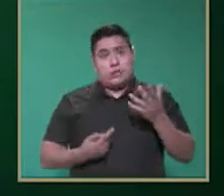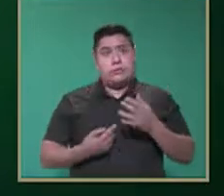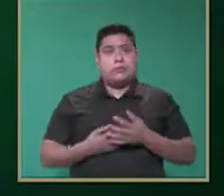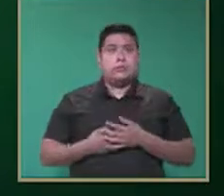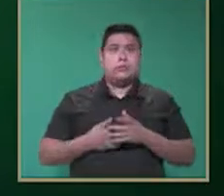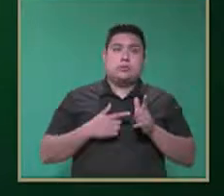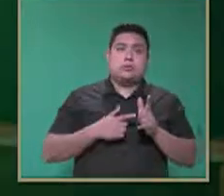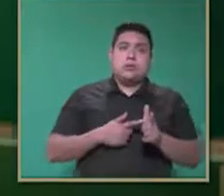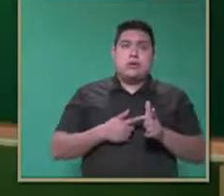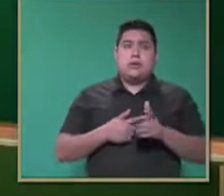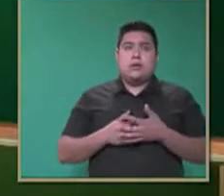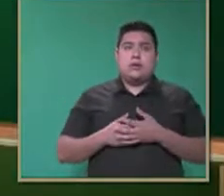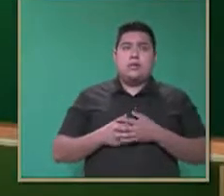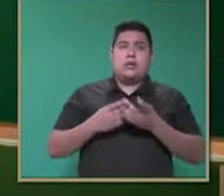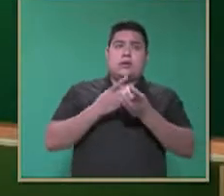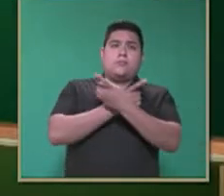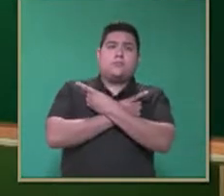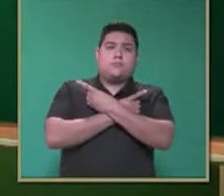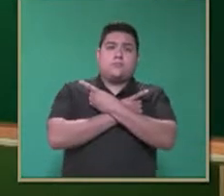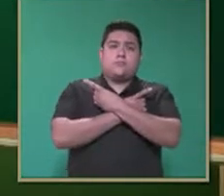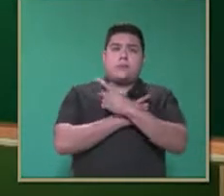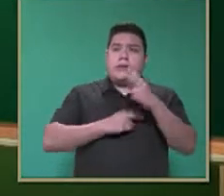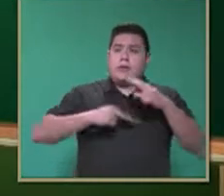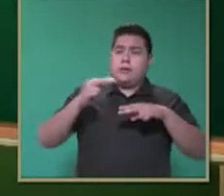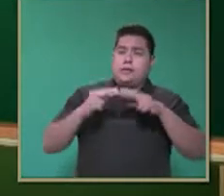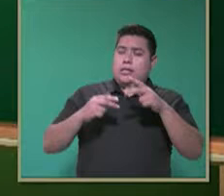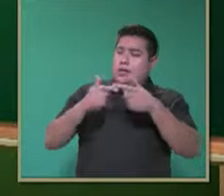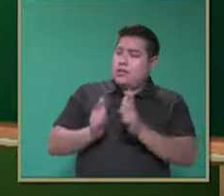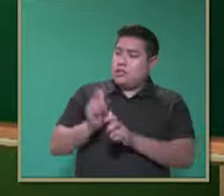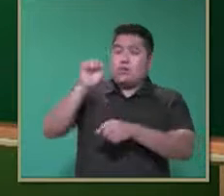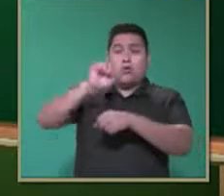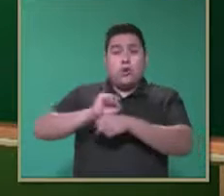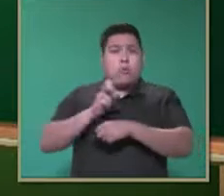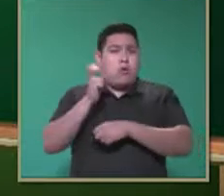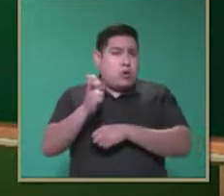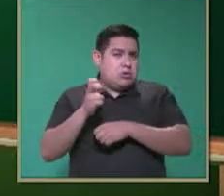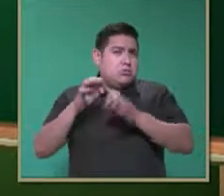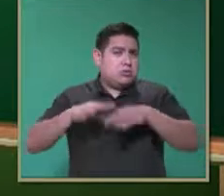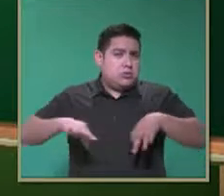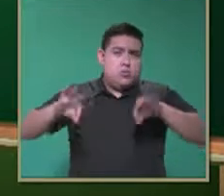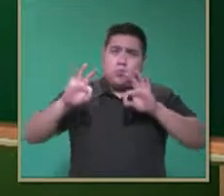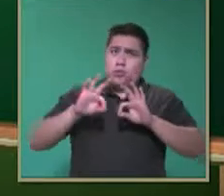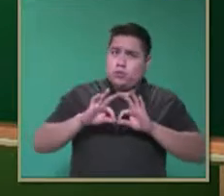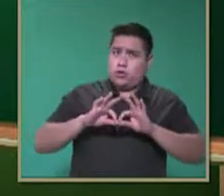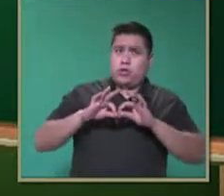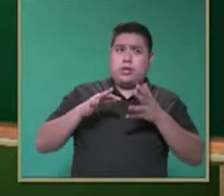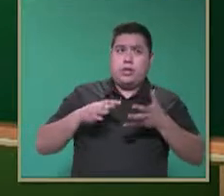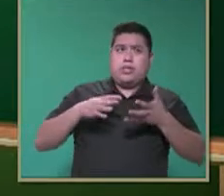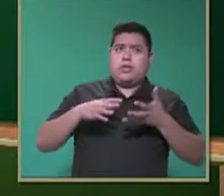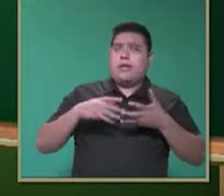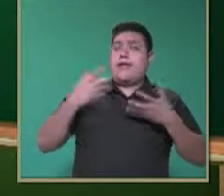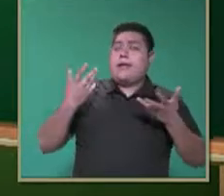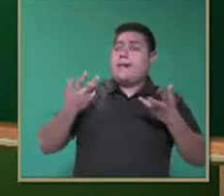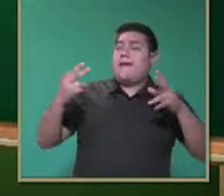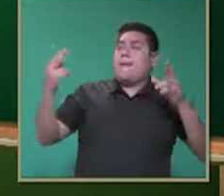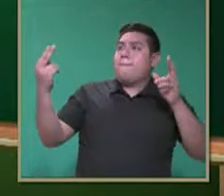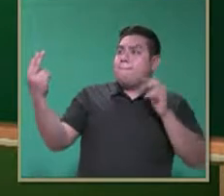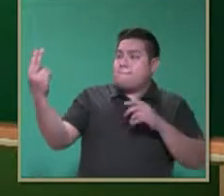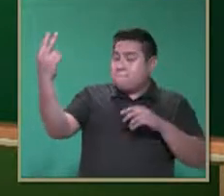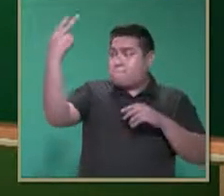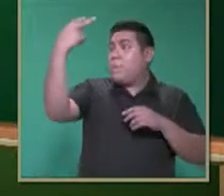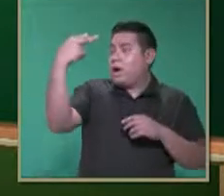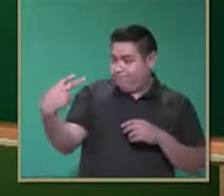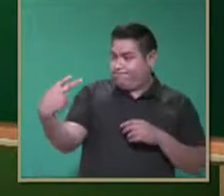continúa esta conducta en el nivel de secundaria. Es por eso que debemos de procurar establecer esa